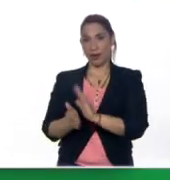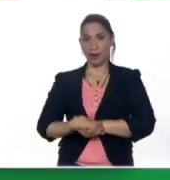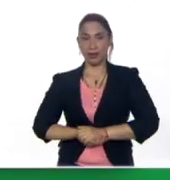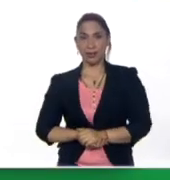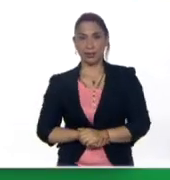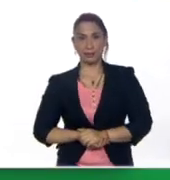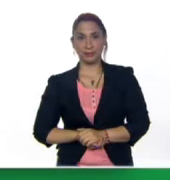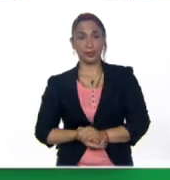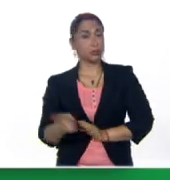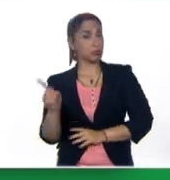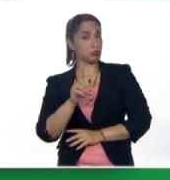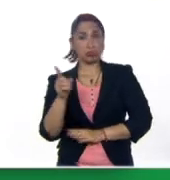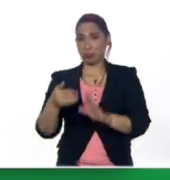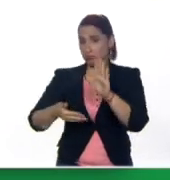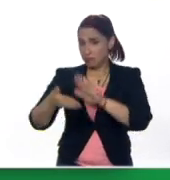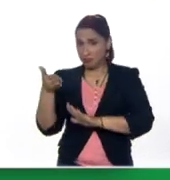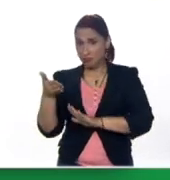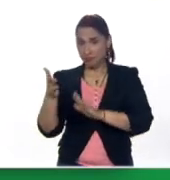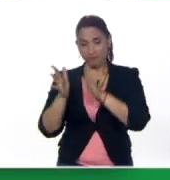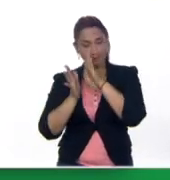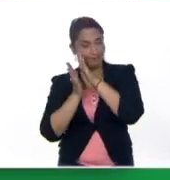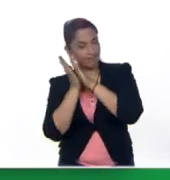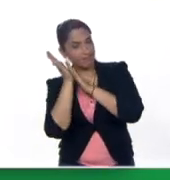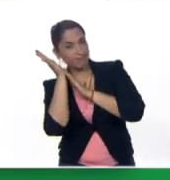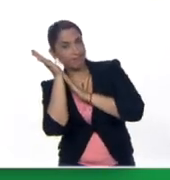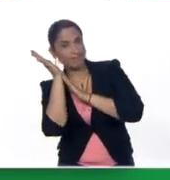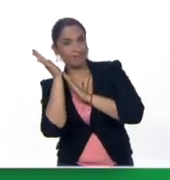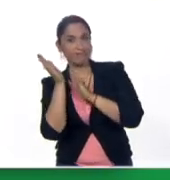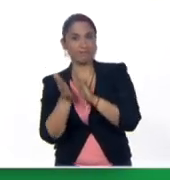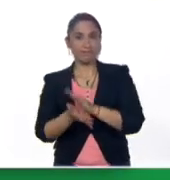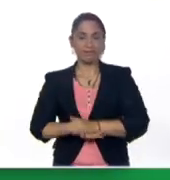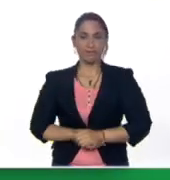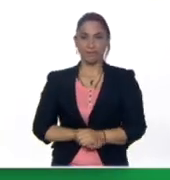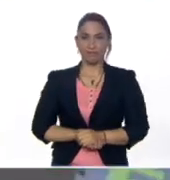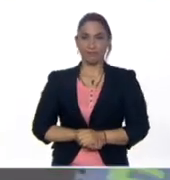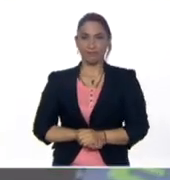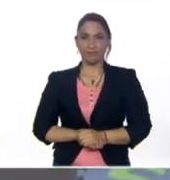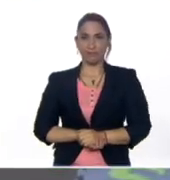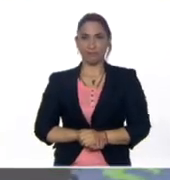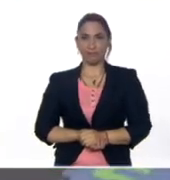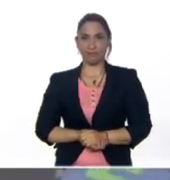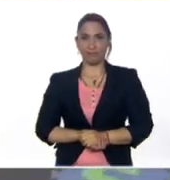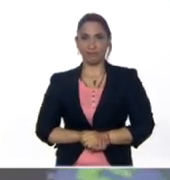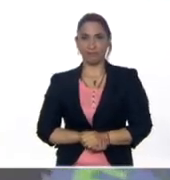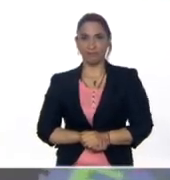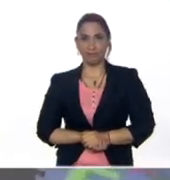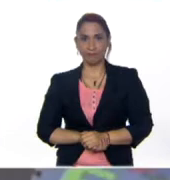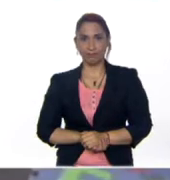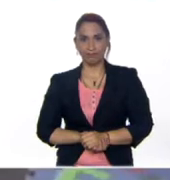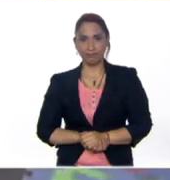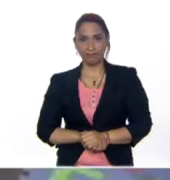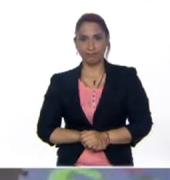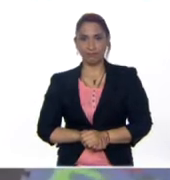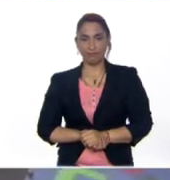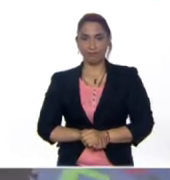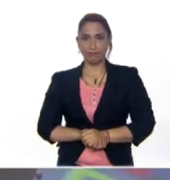escuela. Si no quieres ir, acuéstate a dormir. ¿Qué es lo necesario